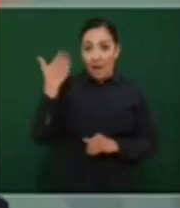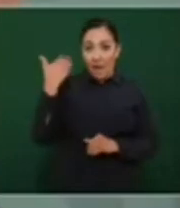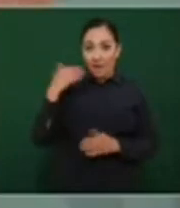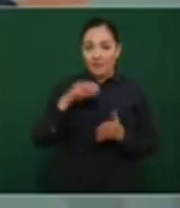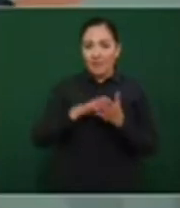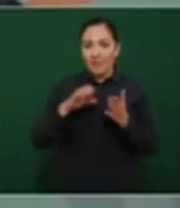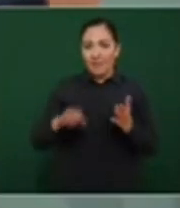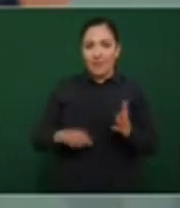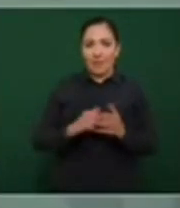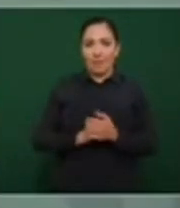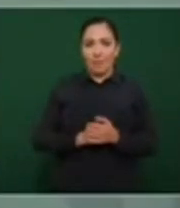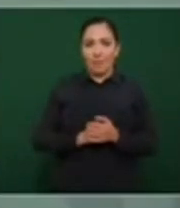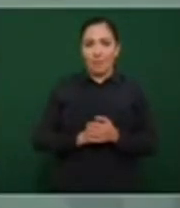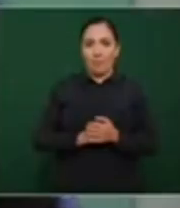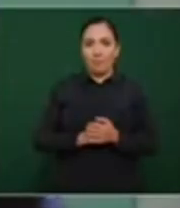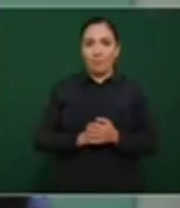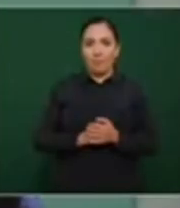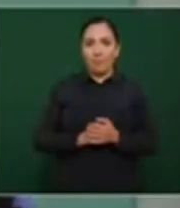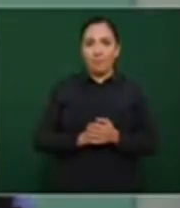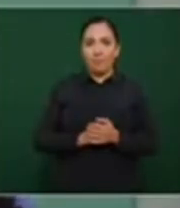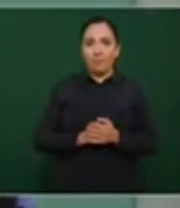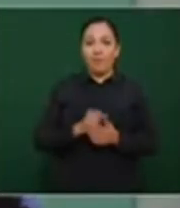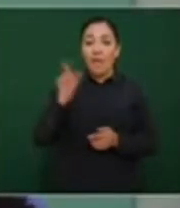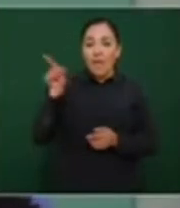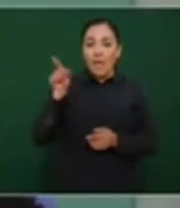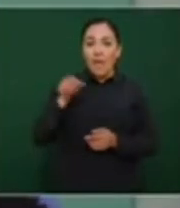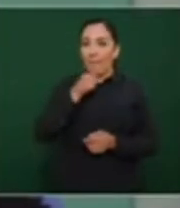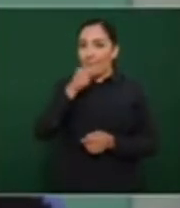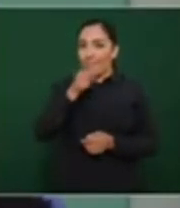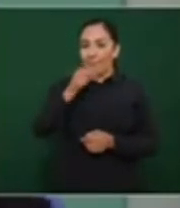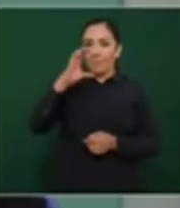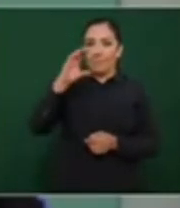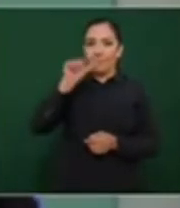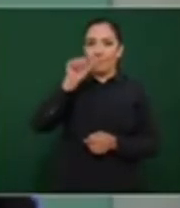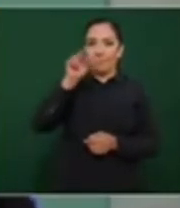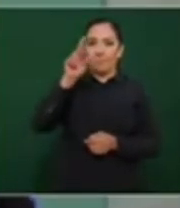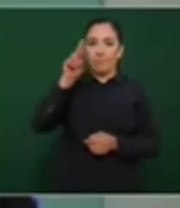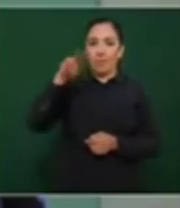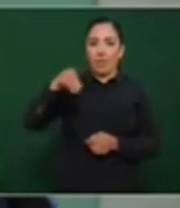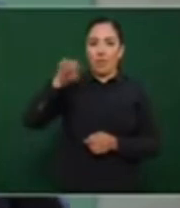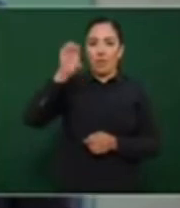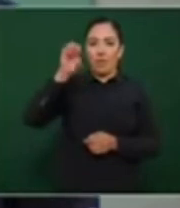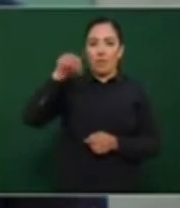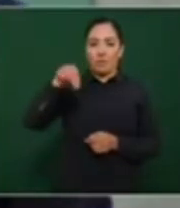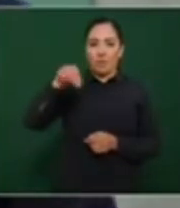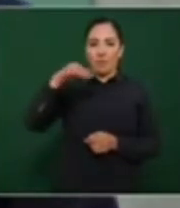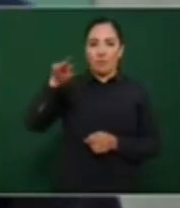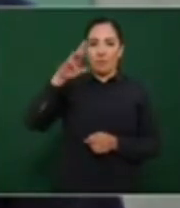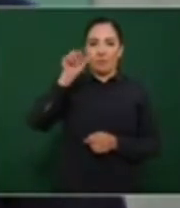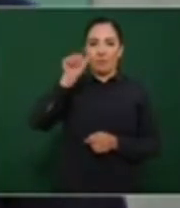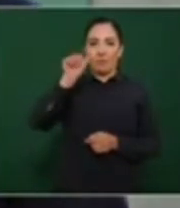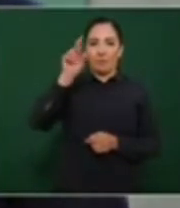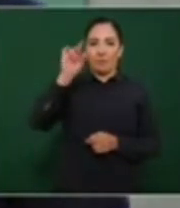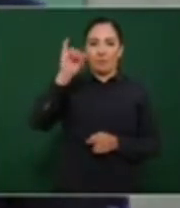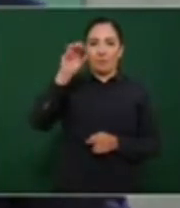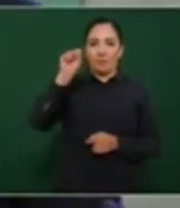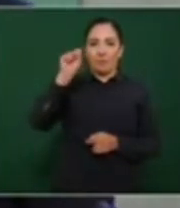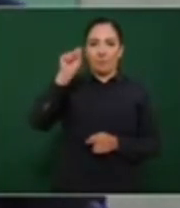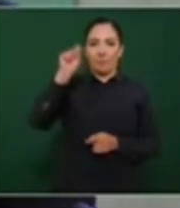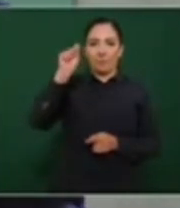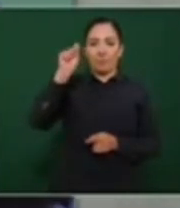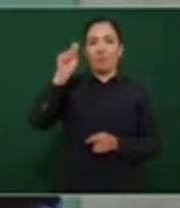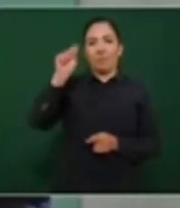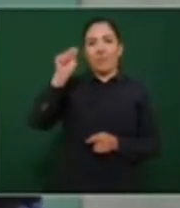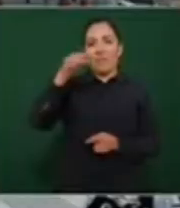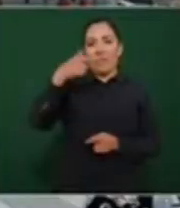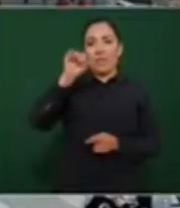La misma Carmen Aristegui, que porque hizo un reportaje le quitaron